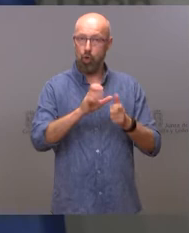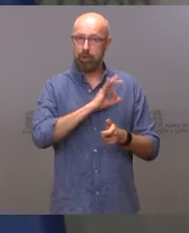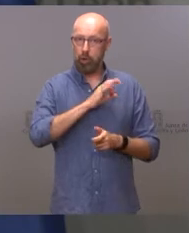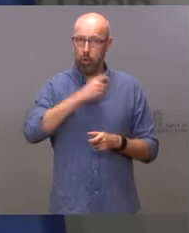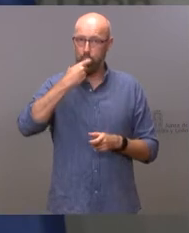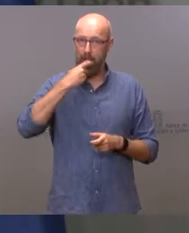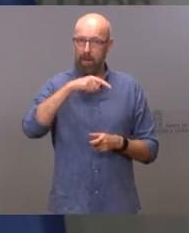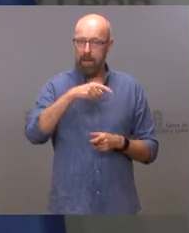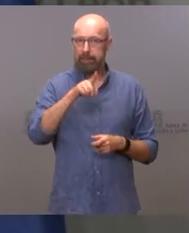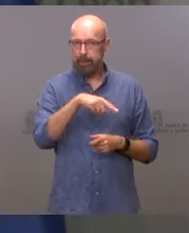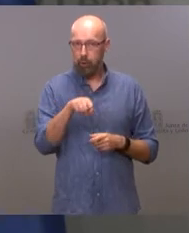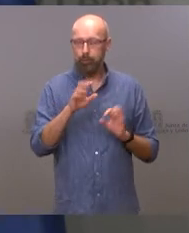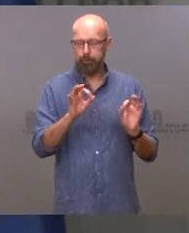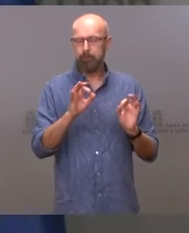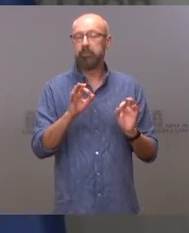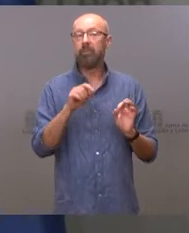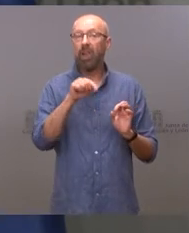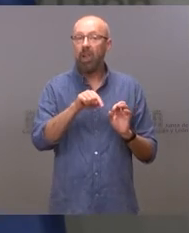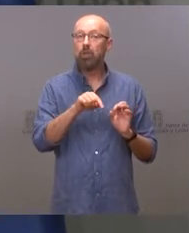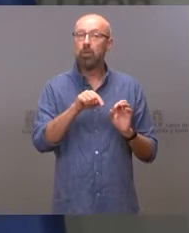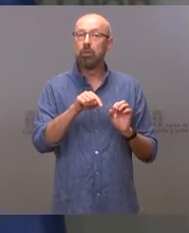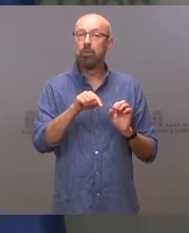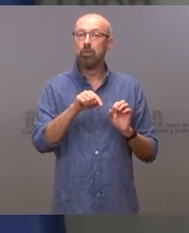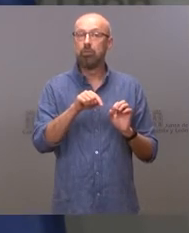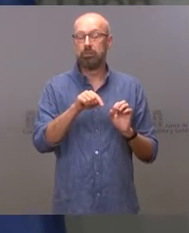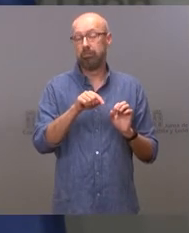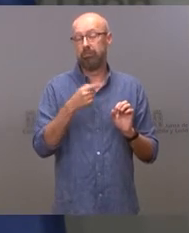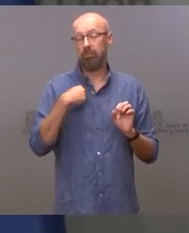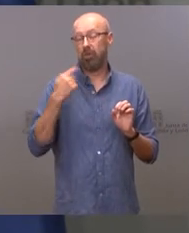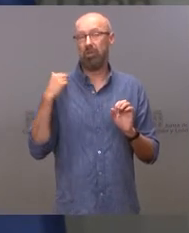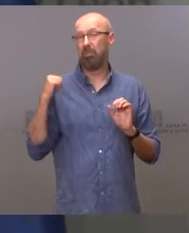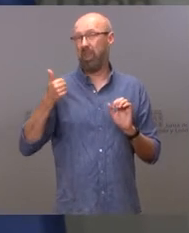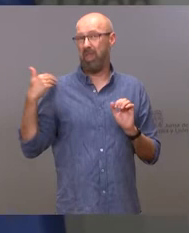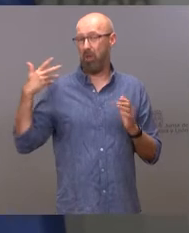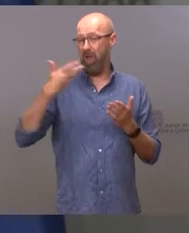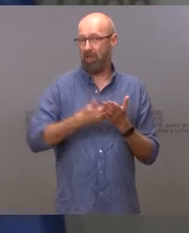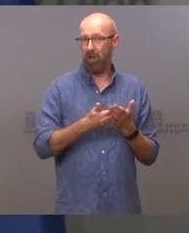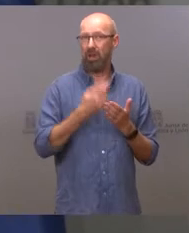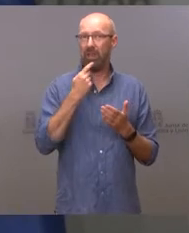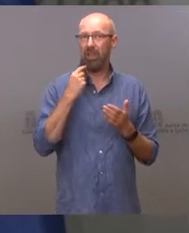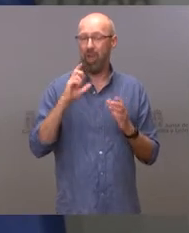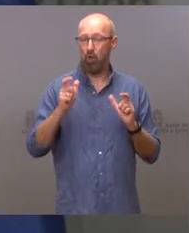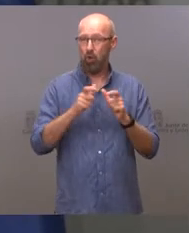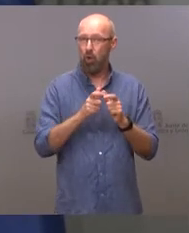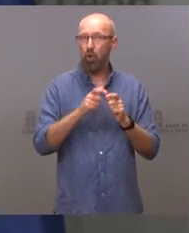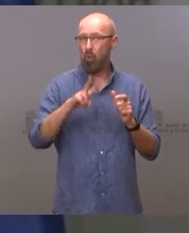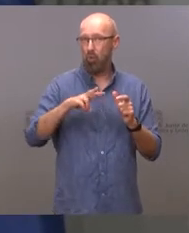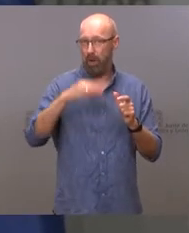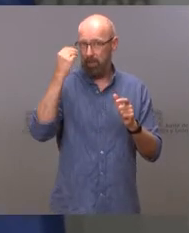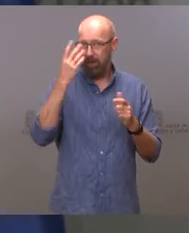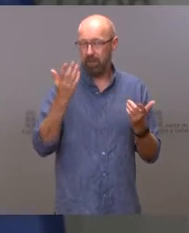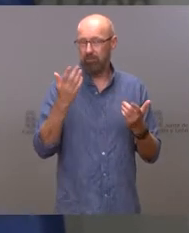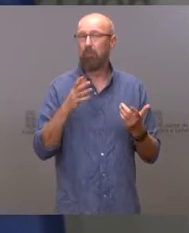Bueno, pues eso es algo que algunos nos temíamos desde el inicio, que nunca iba a suceder. Porque